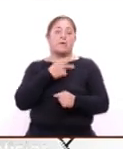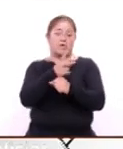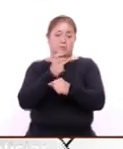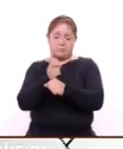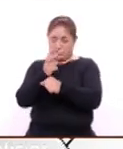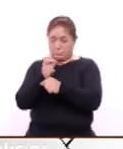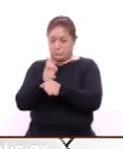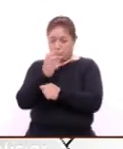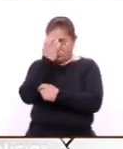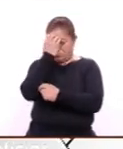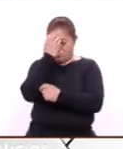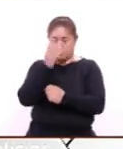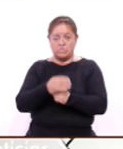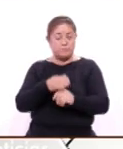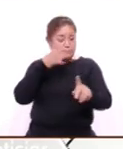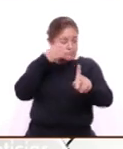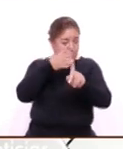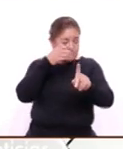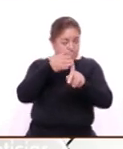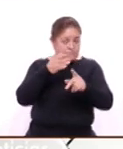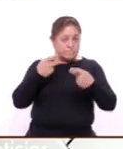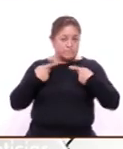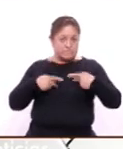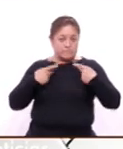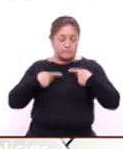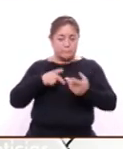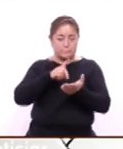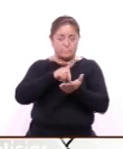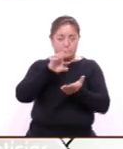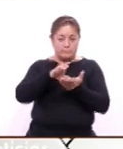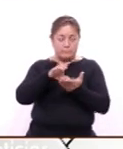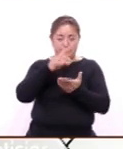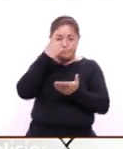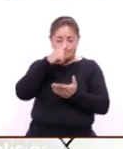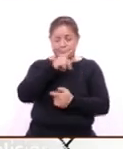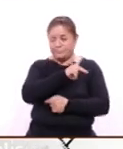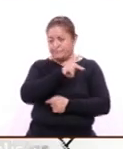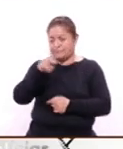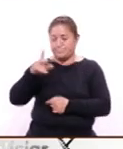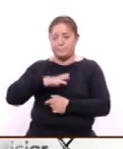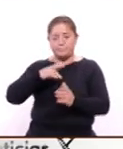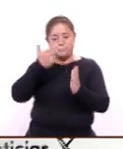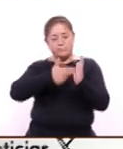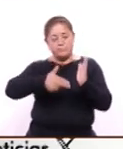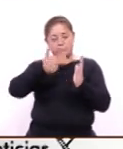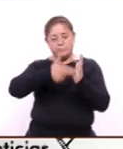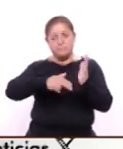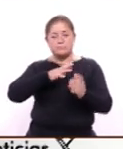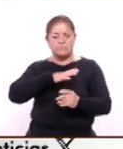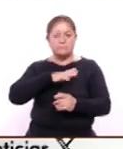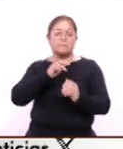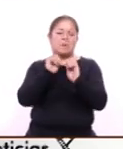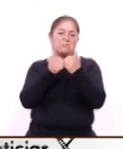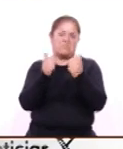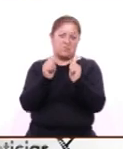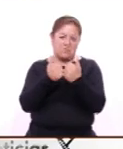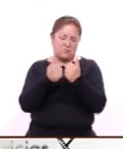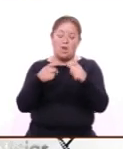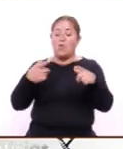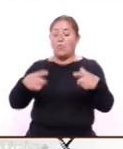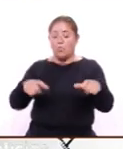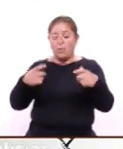especialmente pensado para las personas con discapacidad, para que tengan talleres de panadería, de